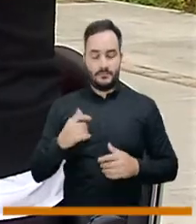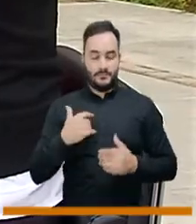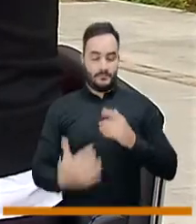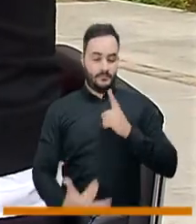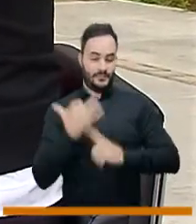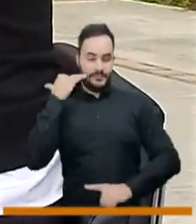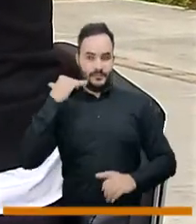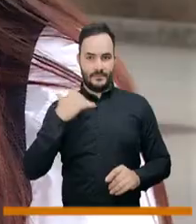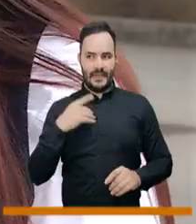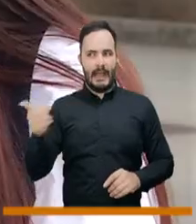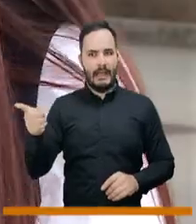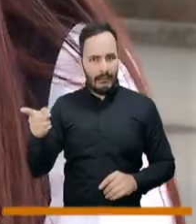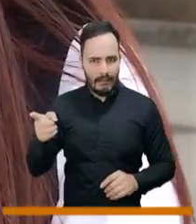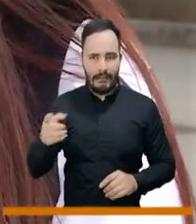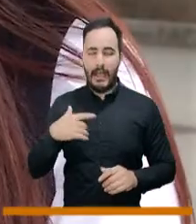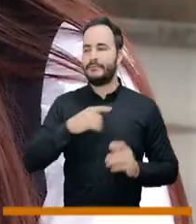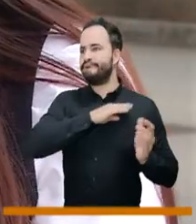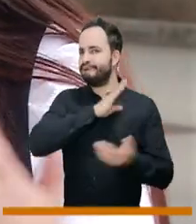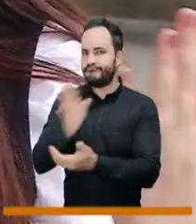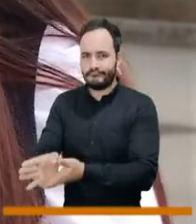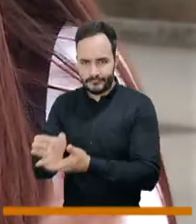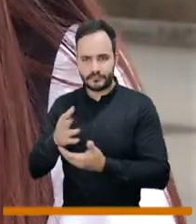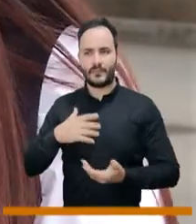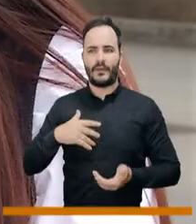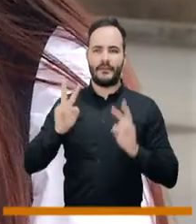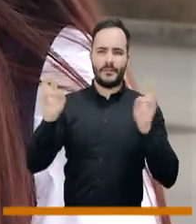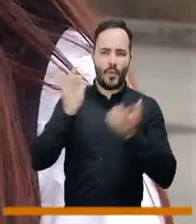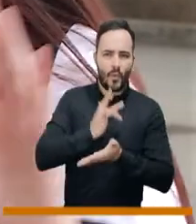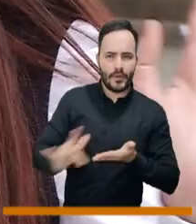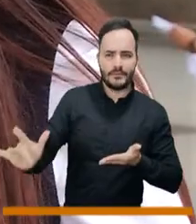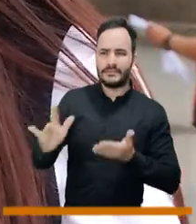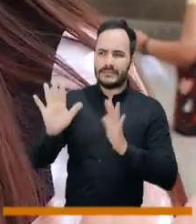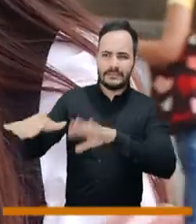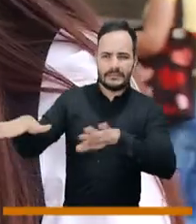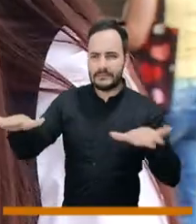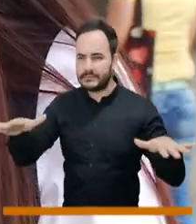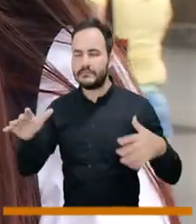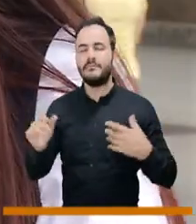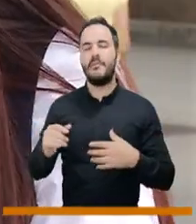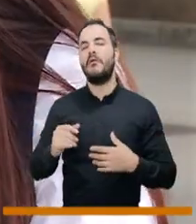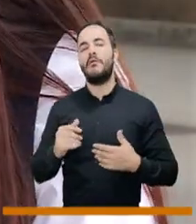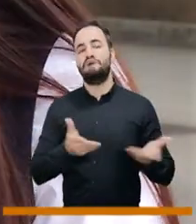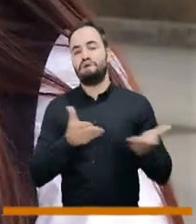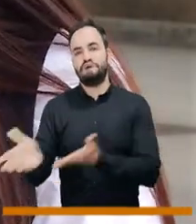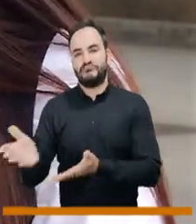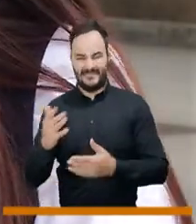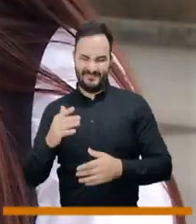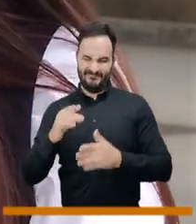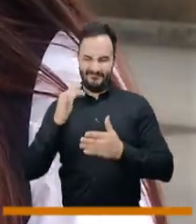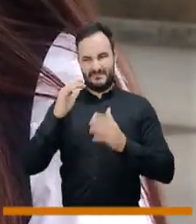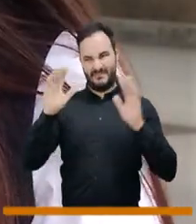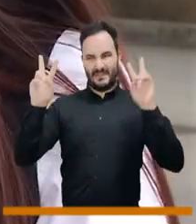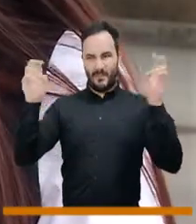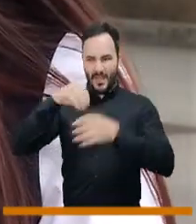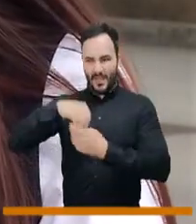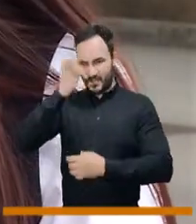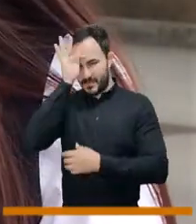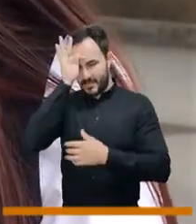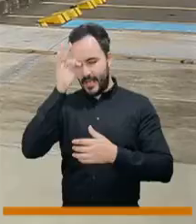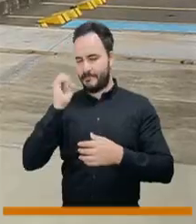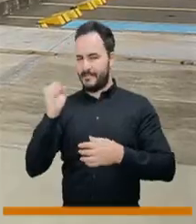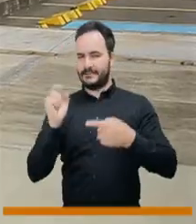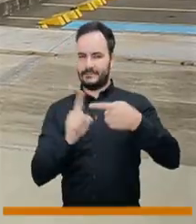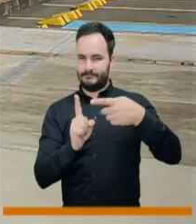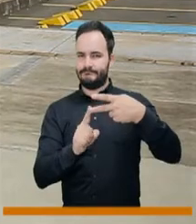también hace que se haga la consulta, sobre todo en el servicio de urgencias y en el servicio de hospitalización, esos son los dos principales diagnósticos.